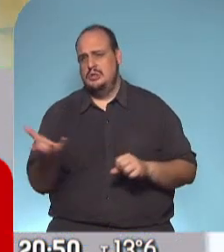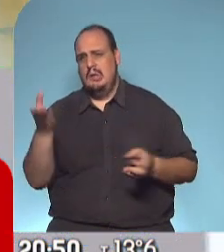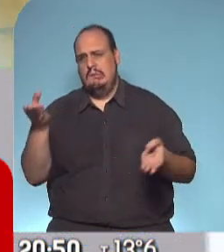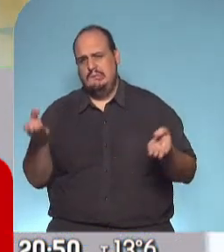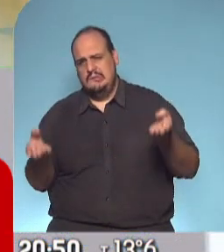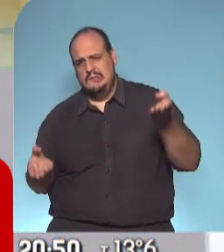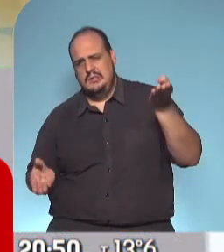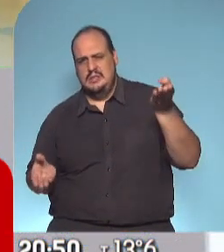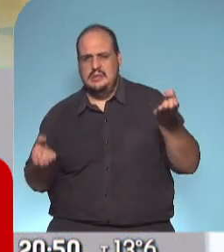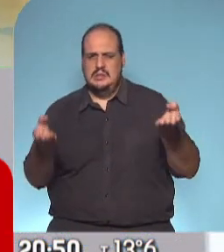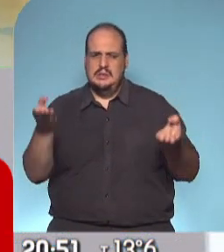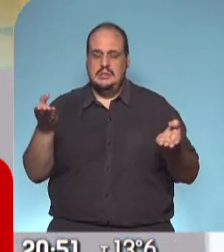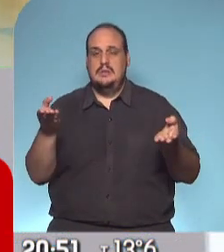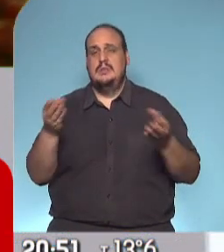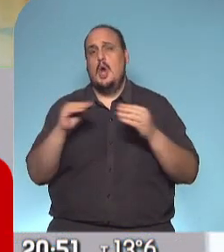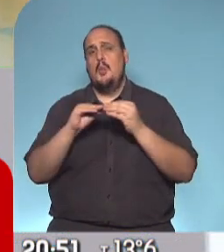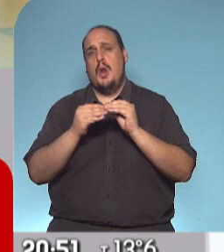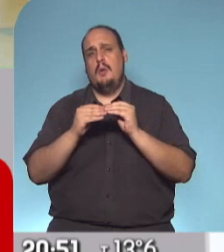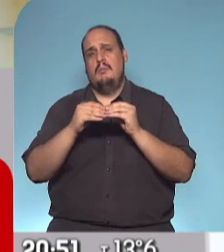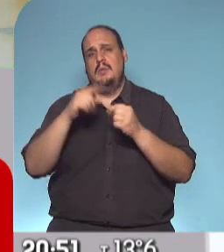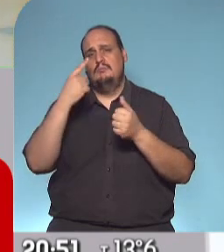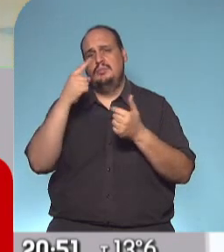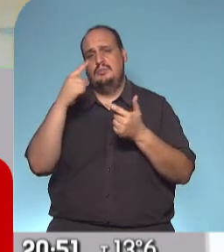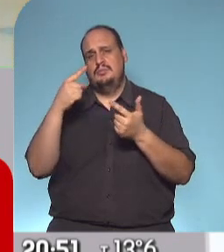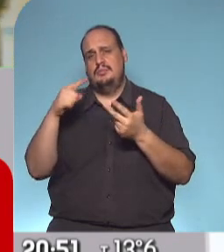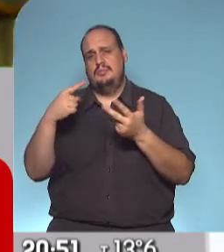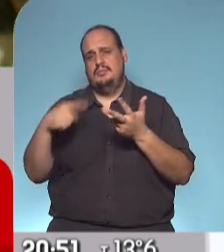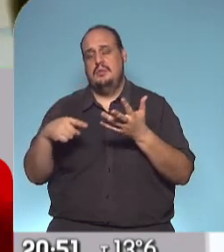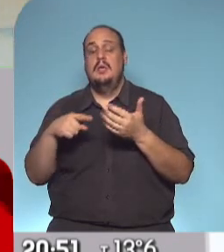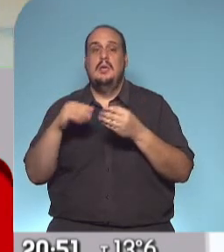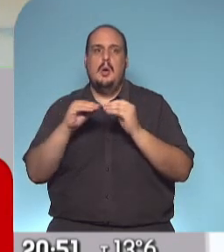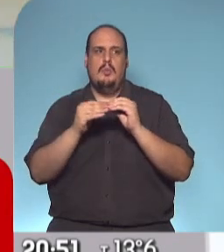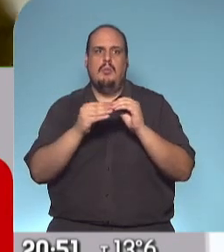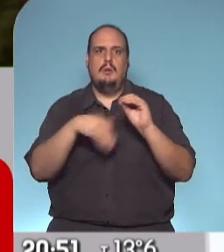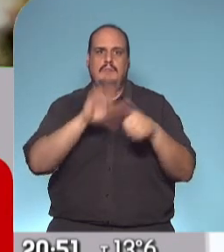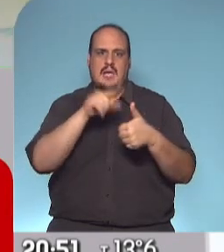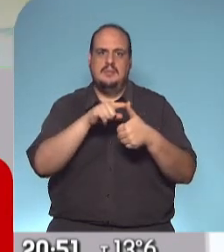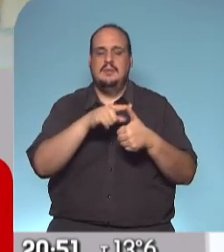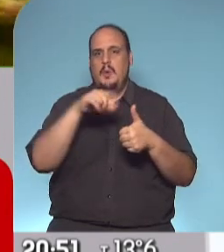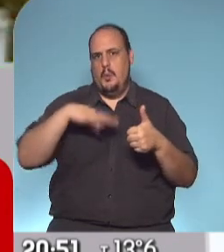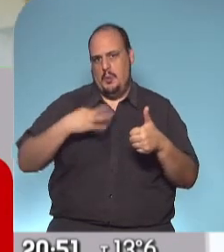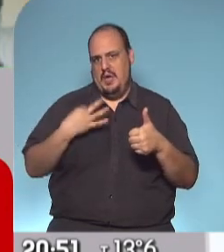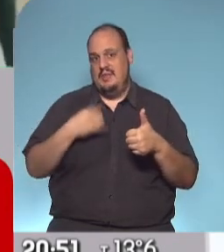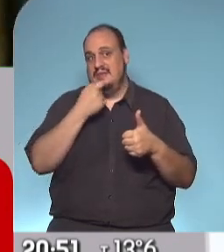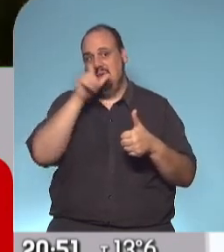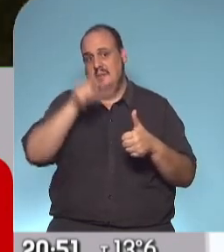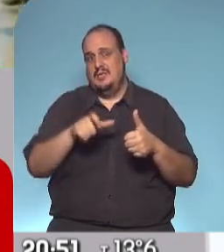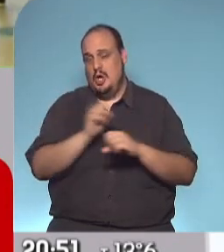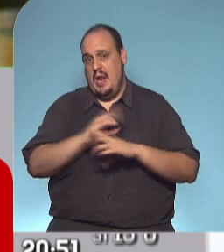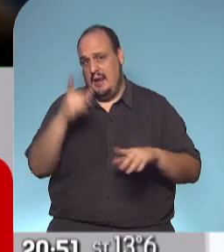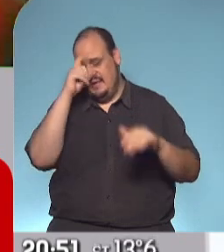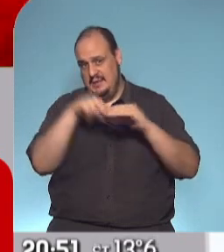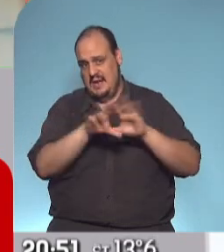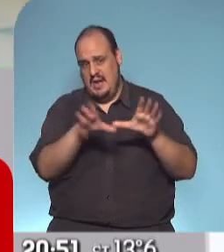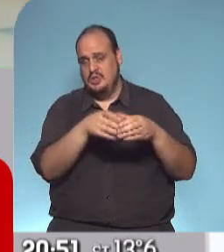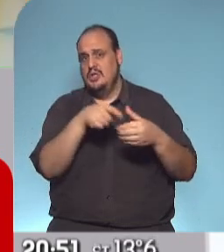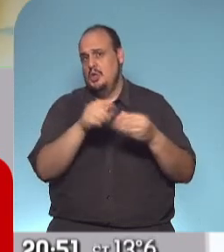Entonces, bueno, los diferentes tipos de drama tenés también, por supuesto, el drama mayor que es la vida y es la internación de una persona que puede estar en un estado de